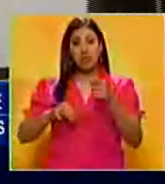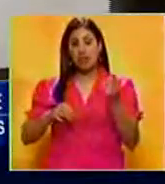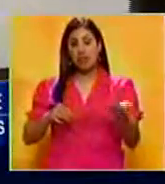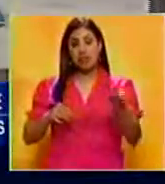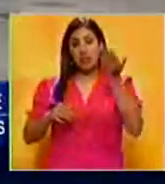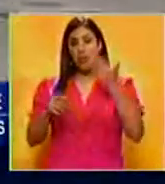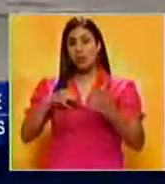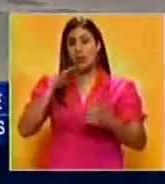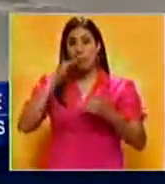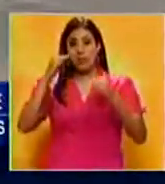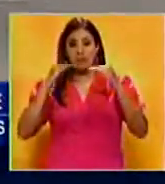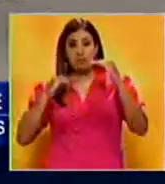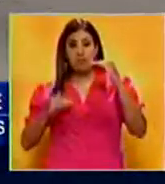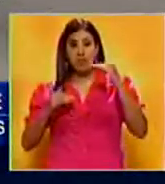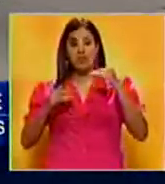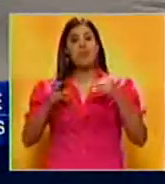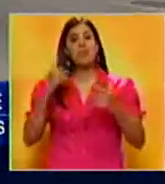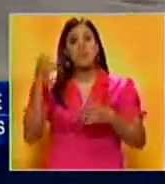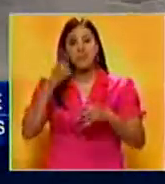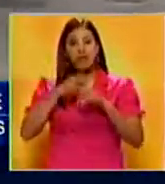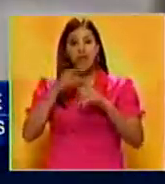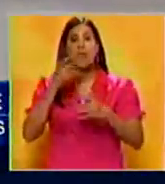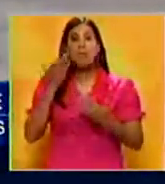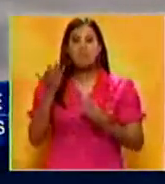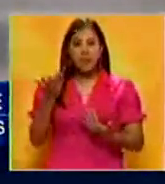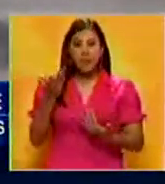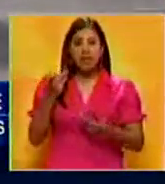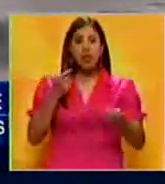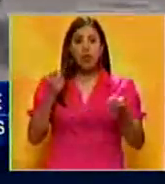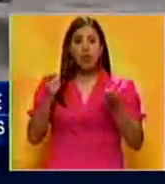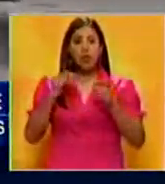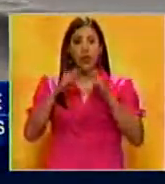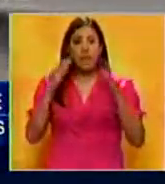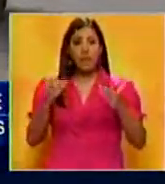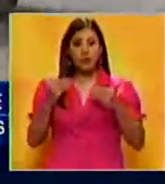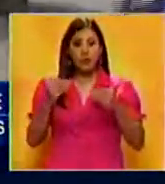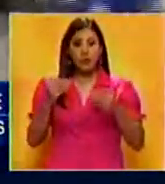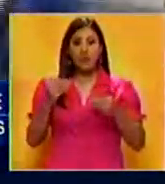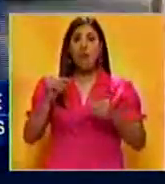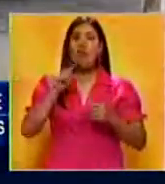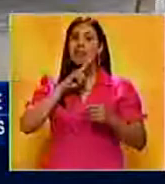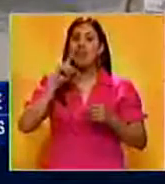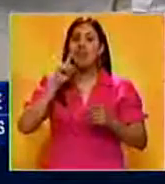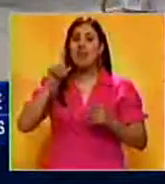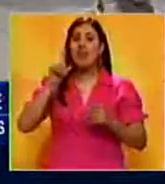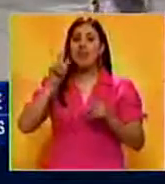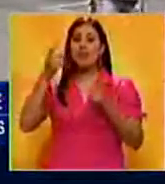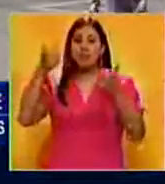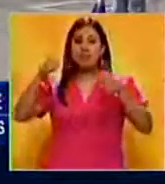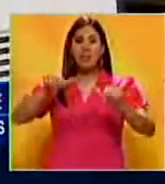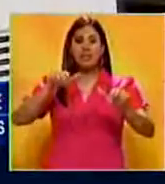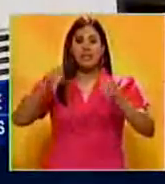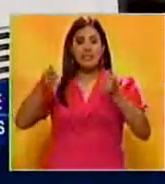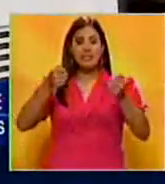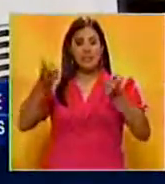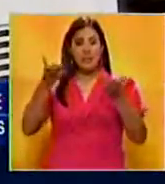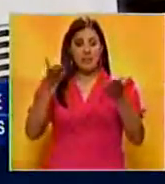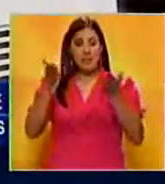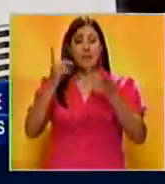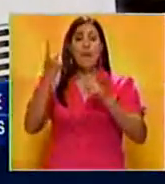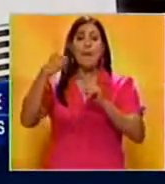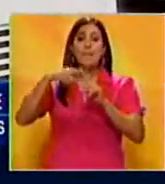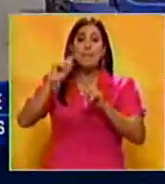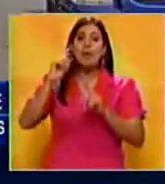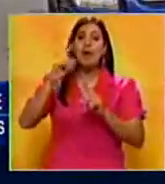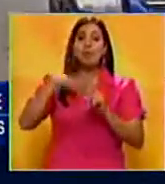aún están por debajo. Colmenares además sentenció que las medidas del ministerio llevarán a la ruina al servicio de transporte y